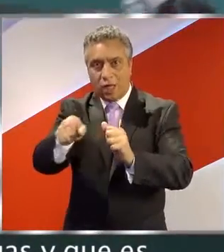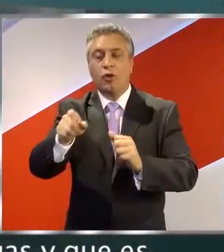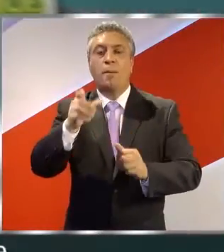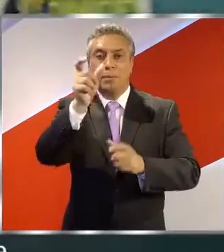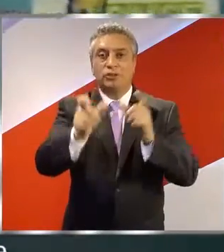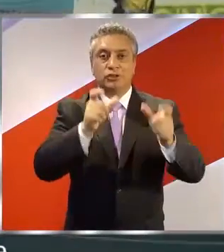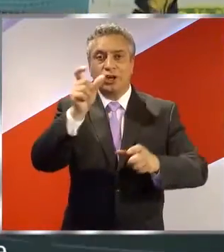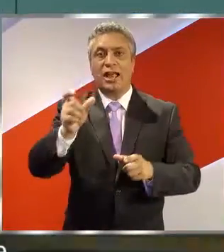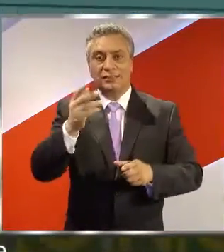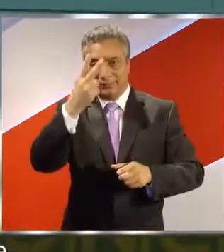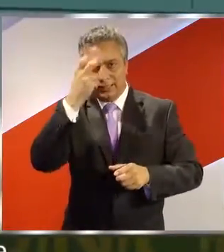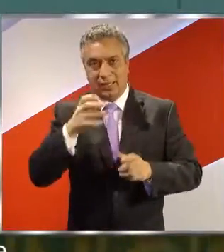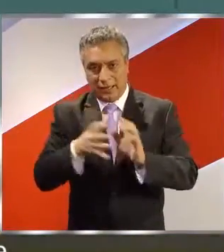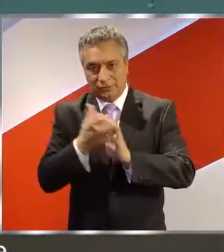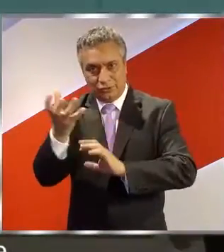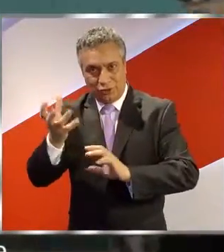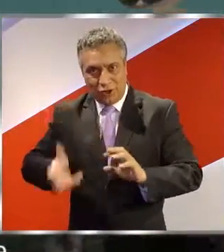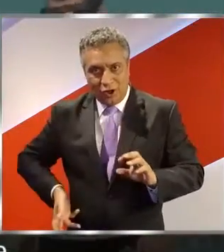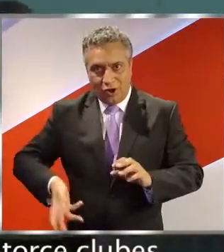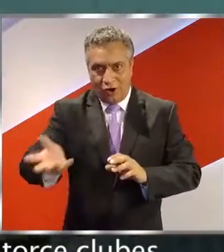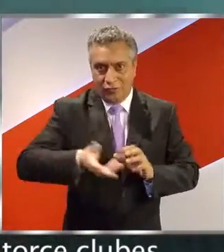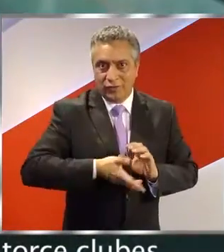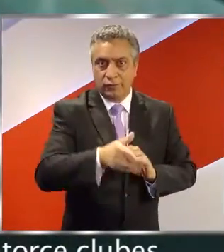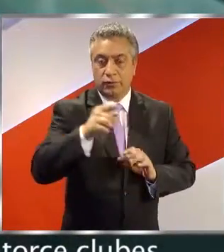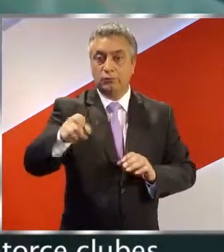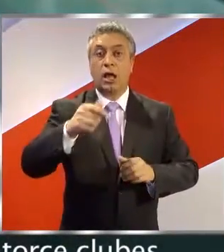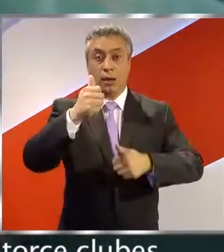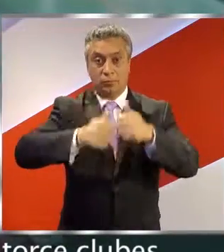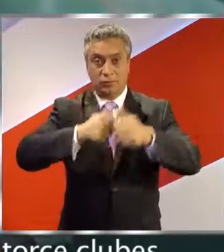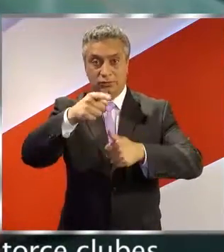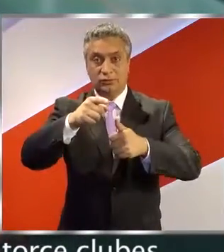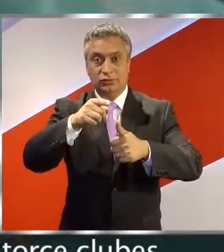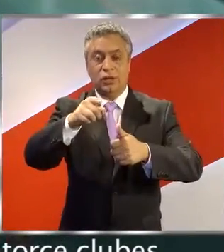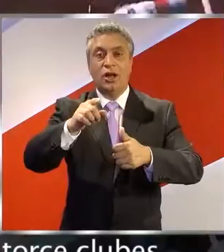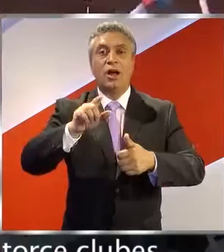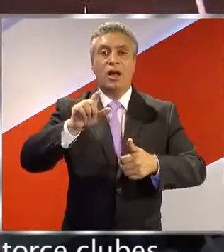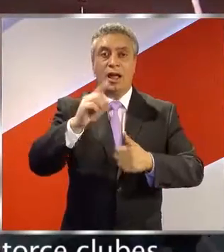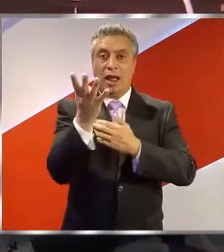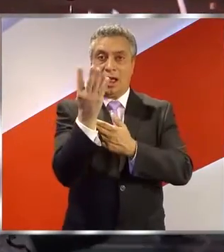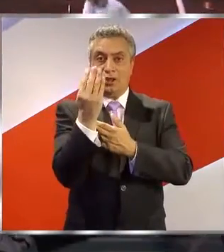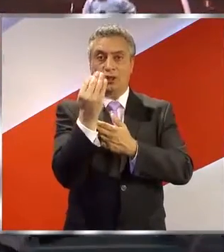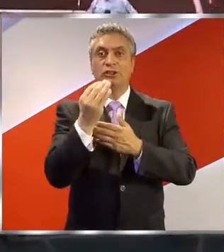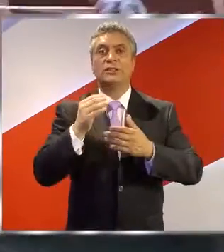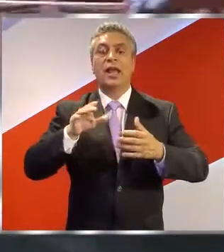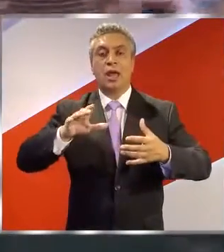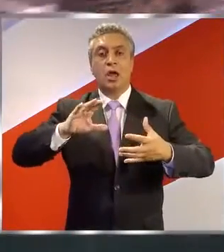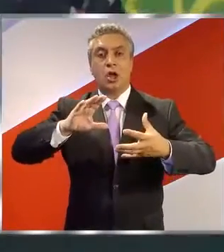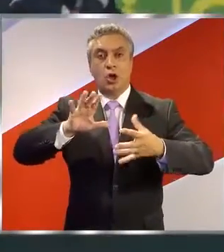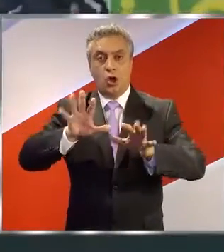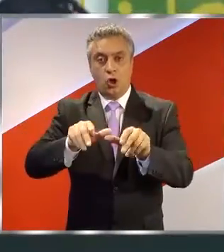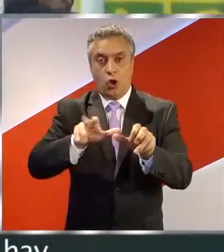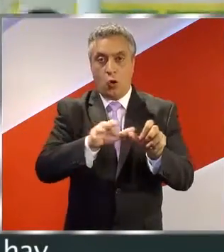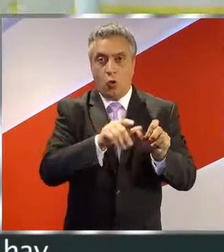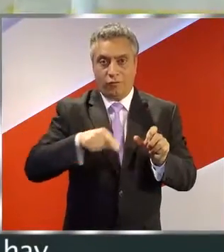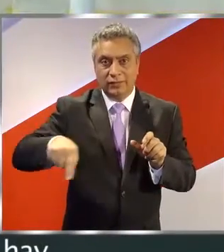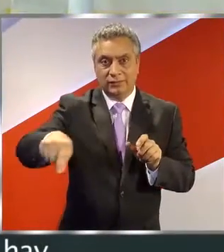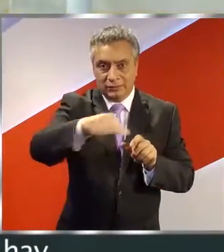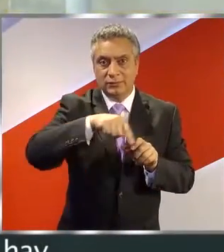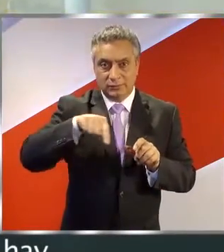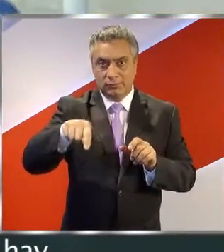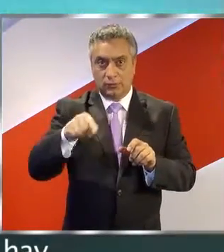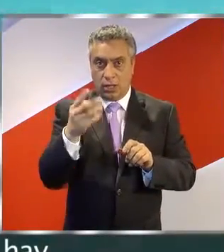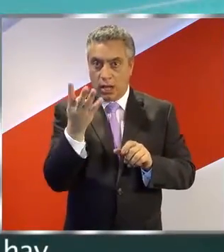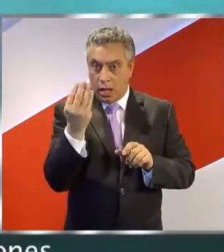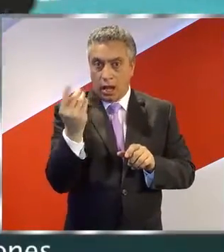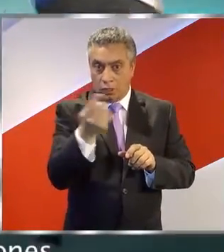que es exigente y fascinante. La Liga Nacional tiene hoy día 14 clubes a nivel nacional, y de esos 14